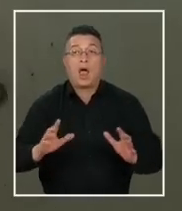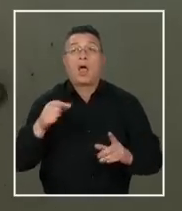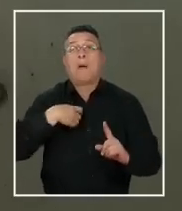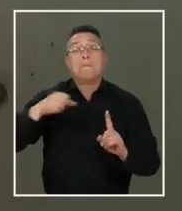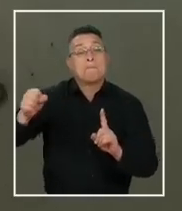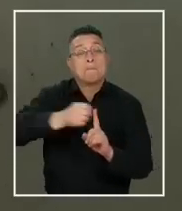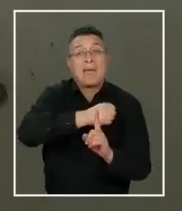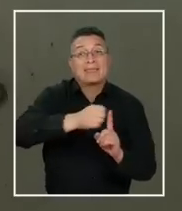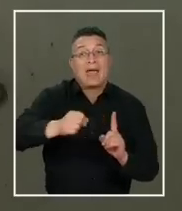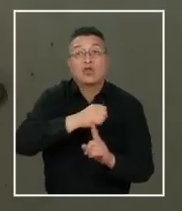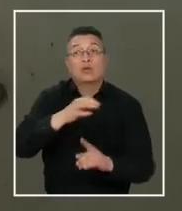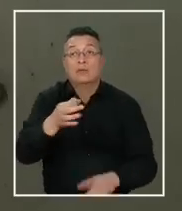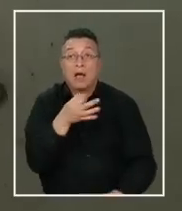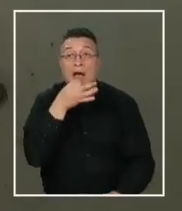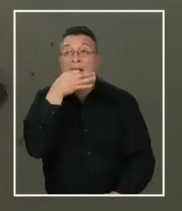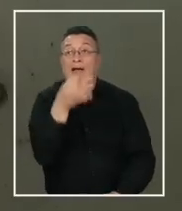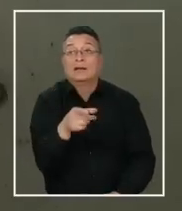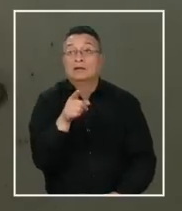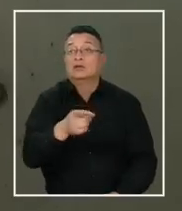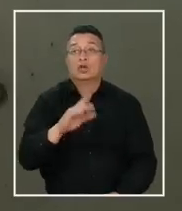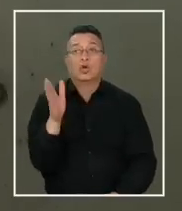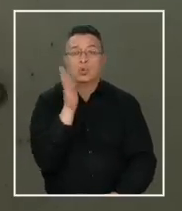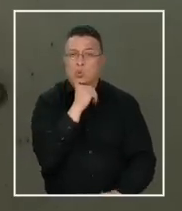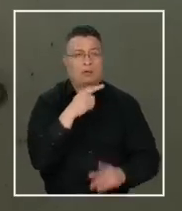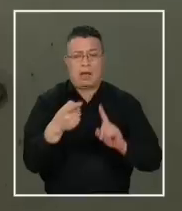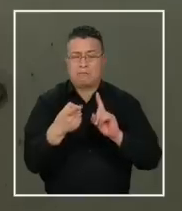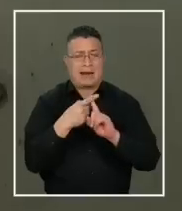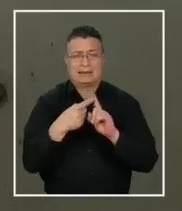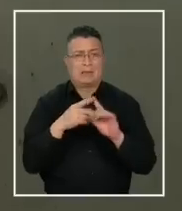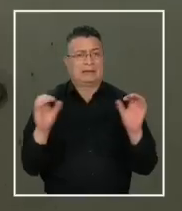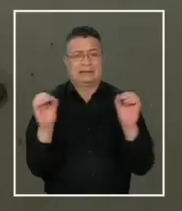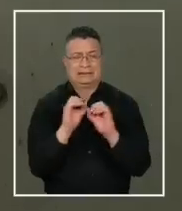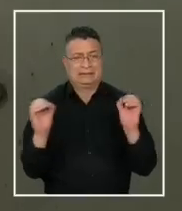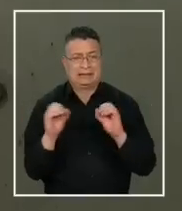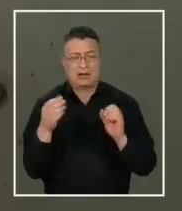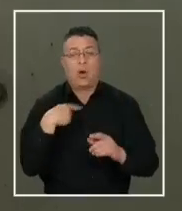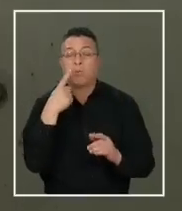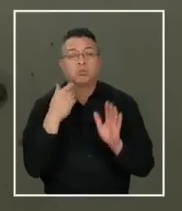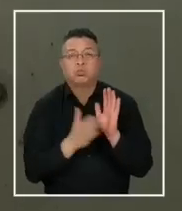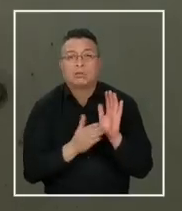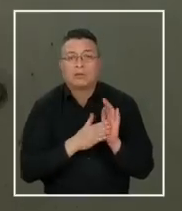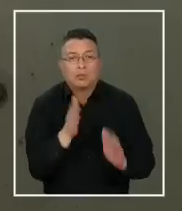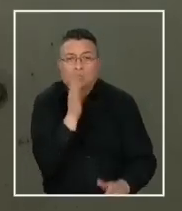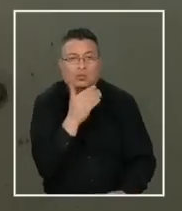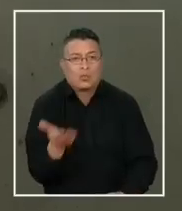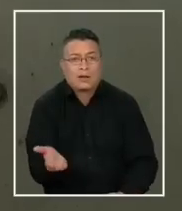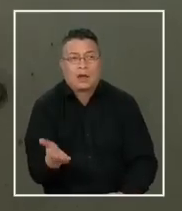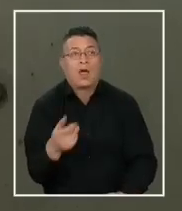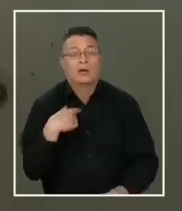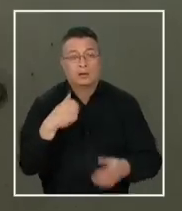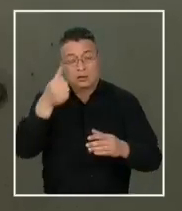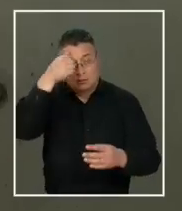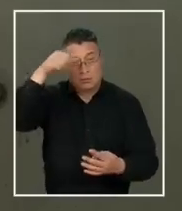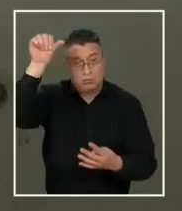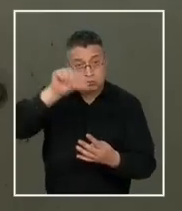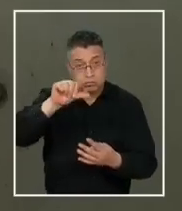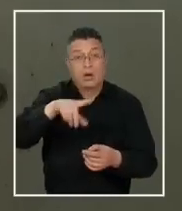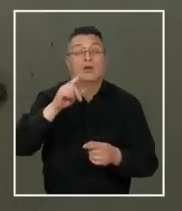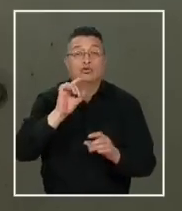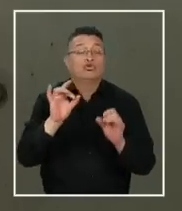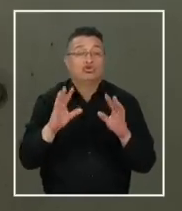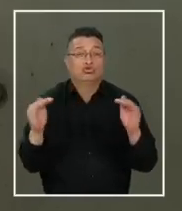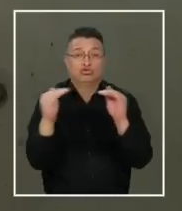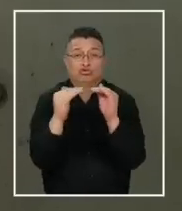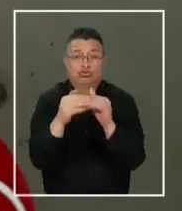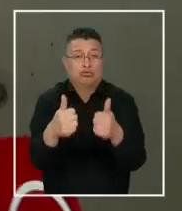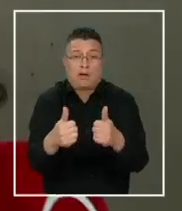maltratos se establecieron que mis representados no tuvieron ninguna participación, creemos que tampoco están acreditados, y las medidas cautelares que se decretaron son consecuentes